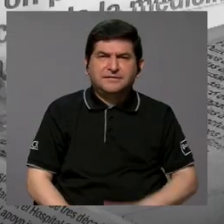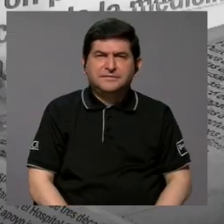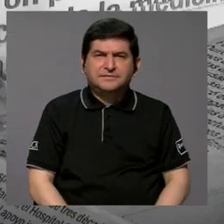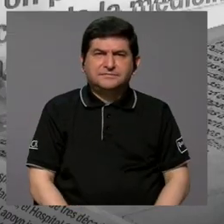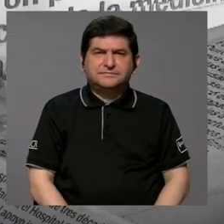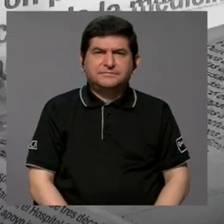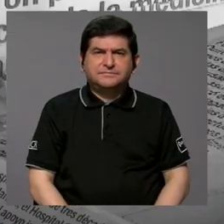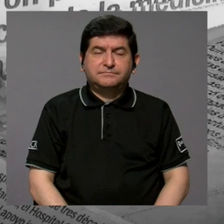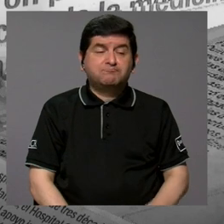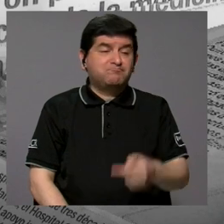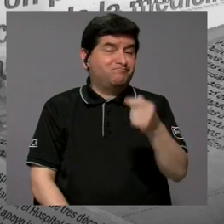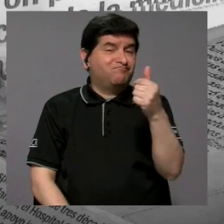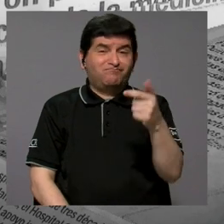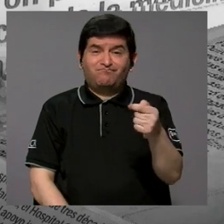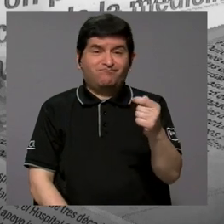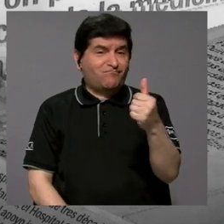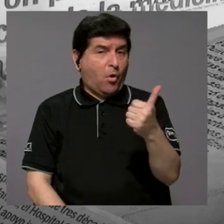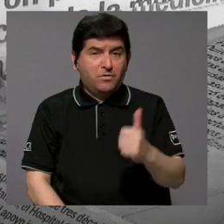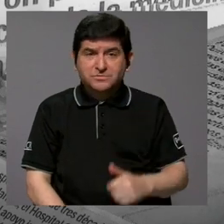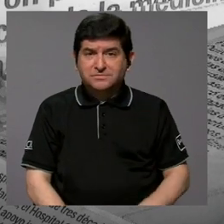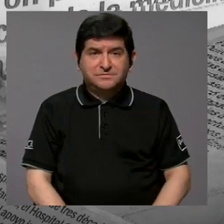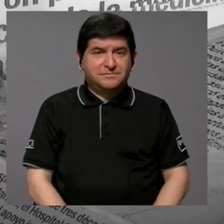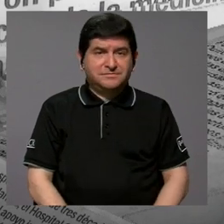Bueno, realmente son escasos.